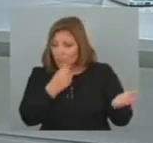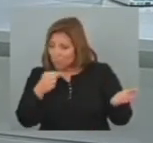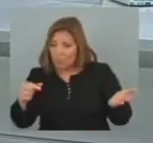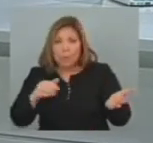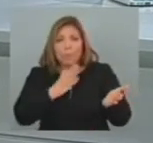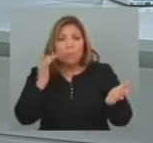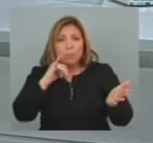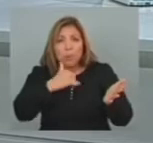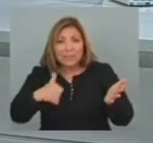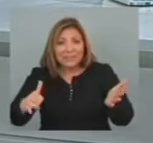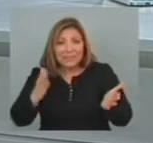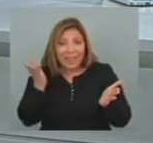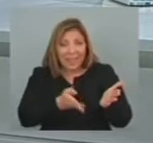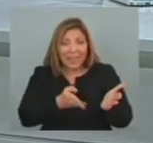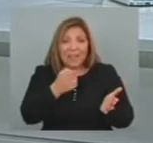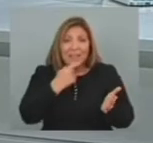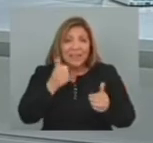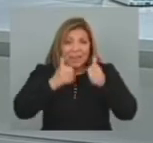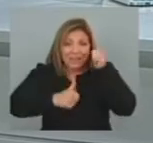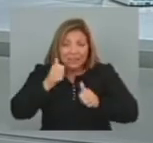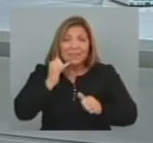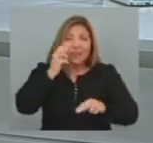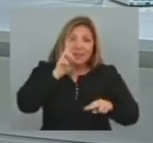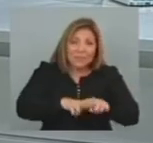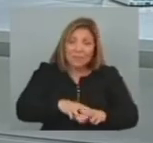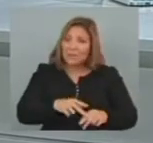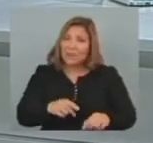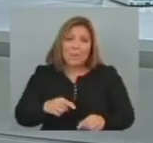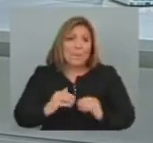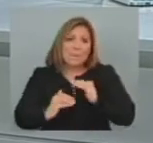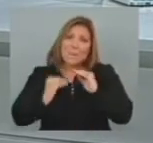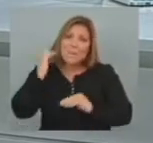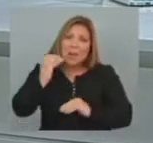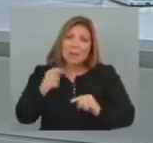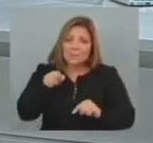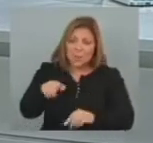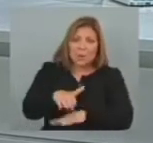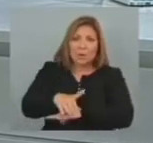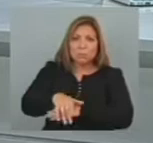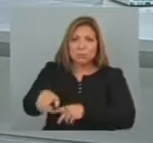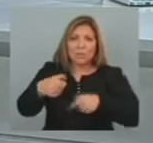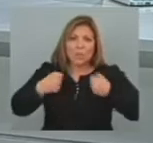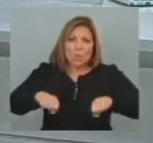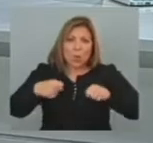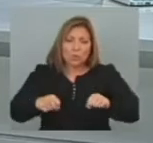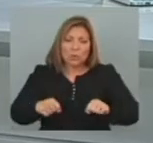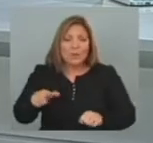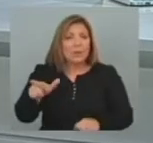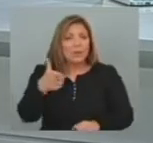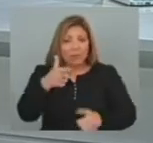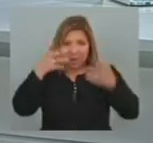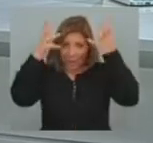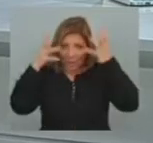riesgo Mayoritario De lesionados Y también fallecido Sigue siendo El de los motociclistas Que no utilizan